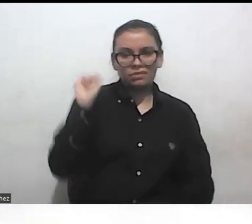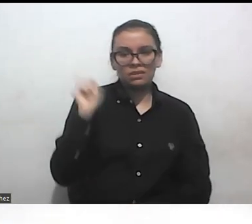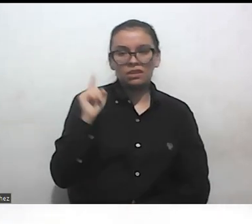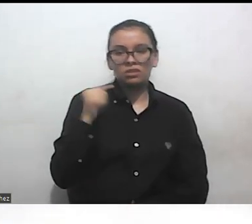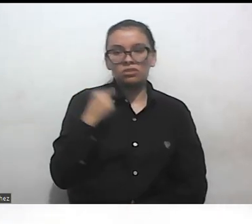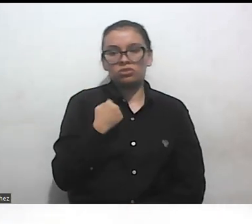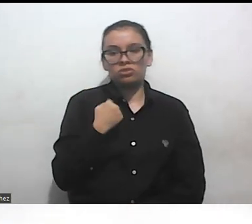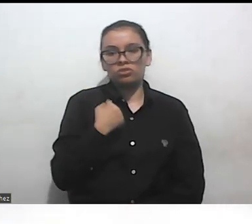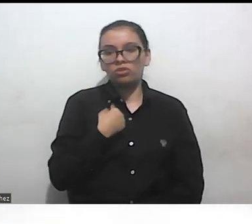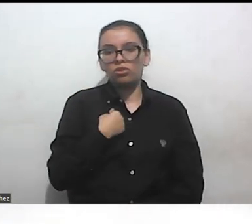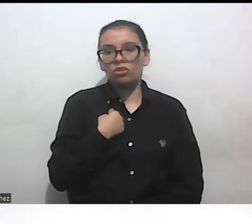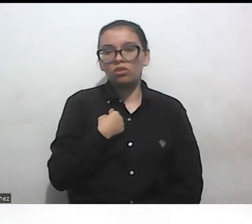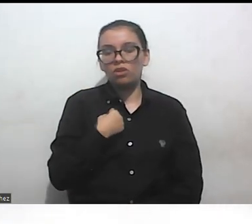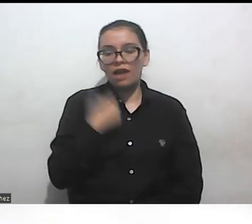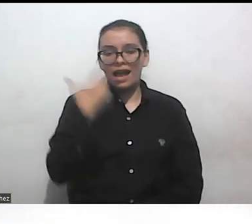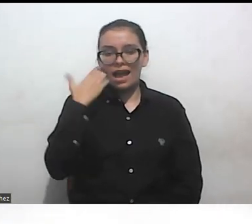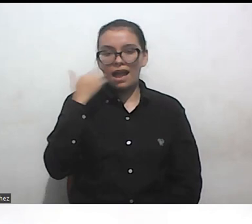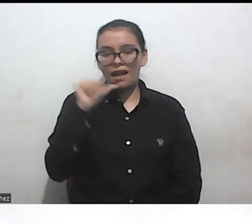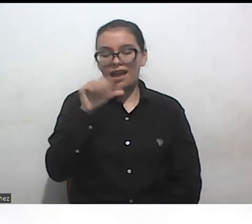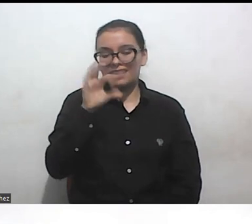tengo privilegio por identidad de género,